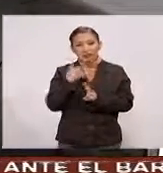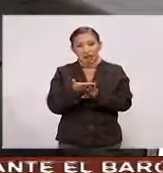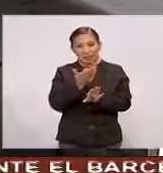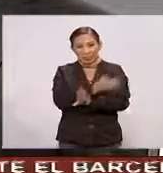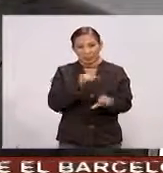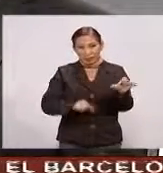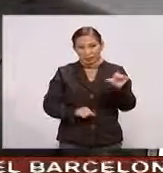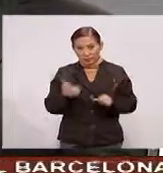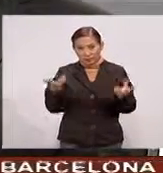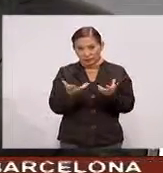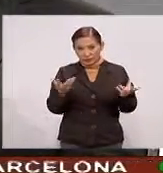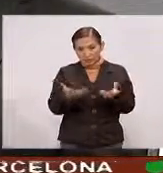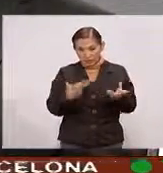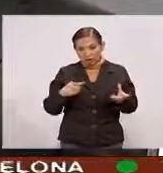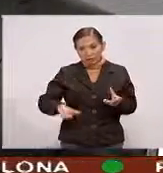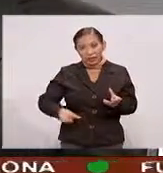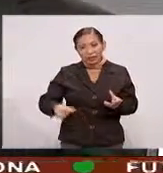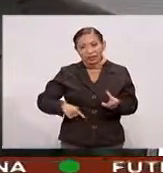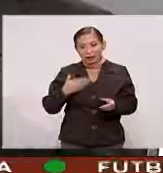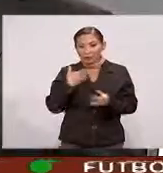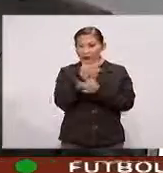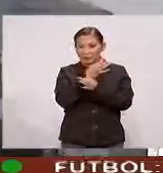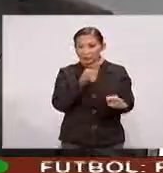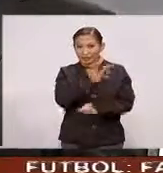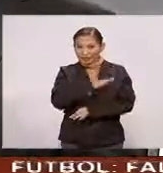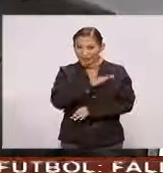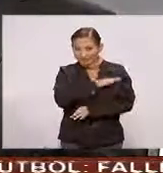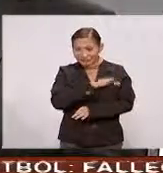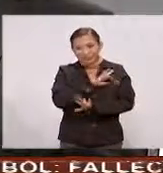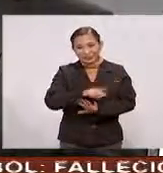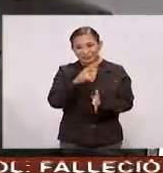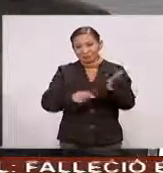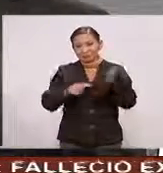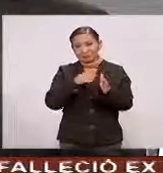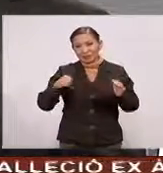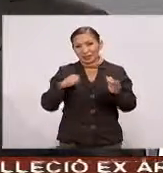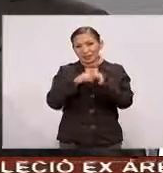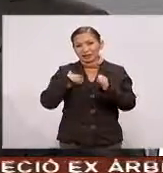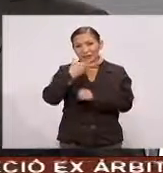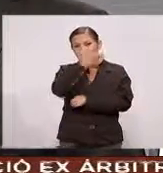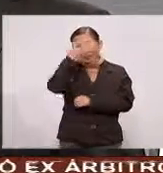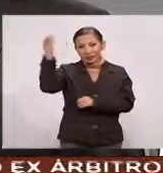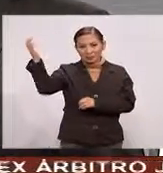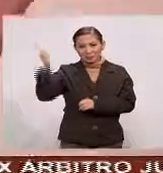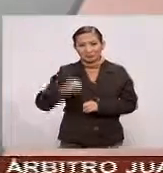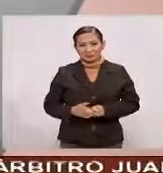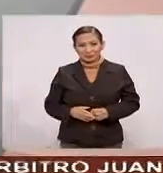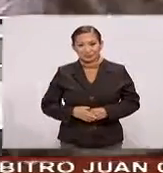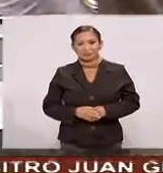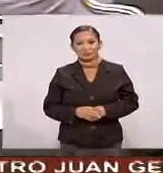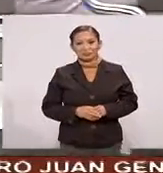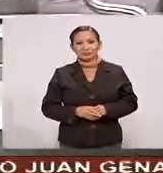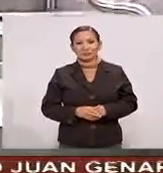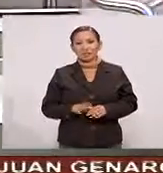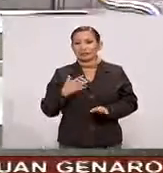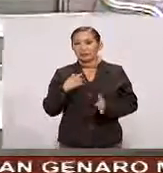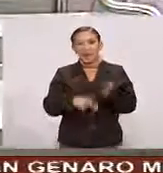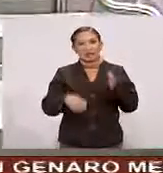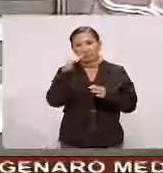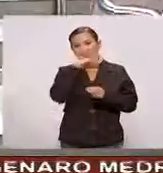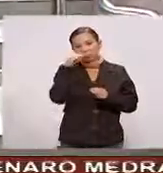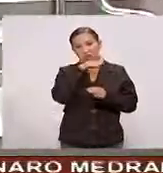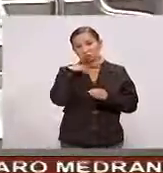Emergentes Que se tomaron Nos es muy grato Anunciarles Que se levanta La contingencia Ambiental Ya no habrá